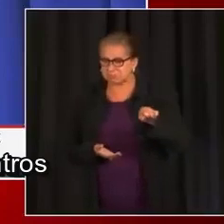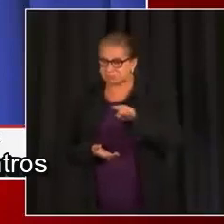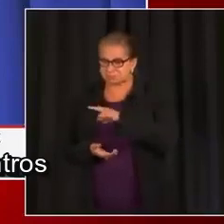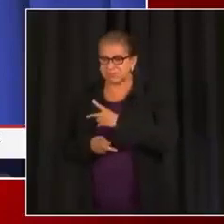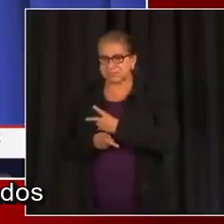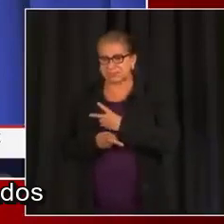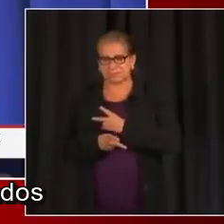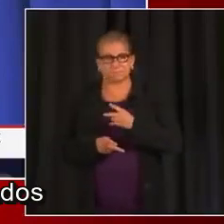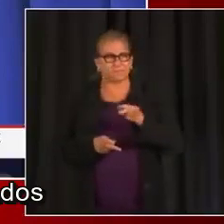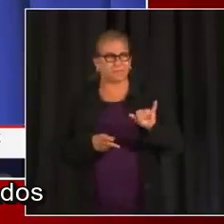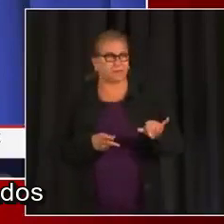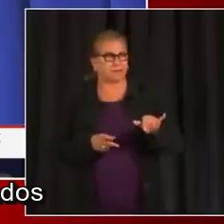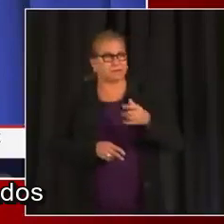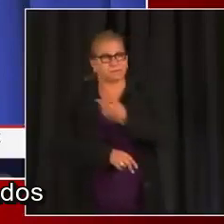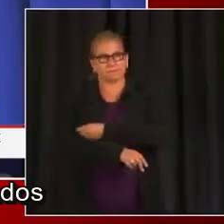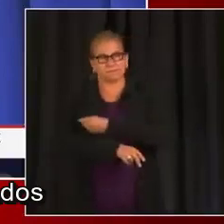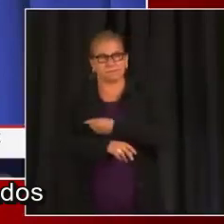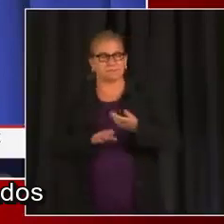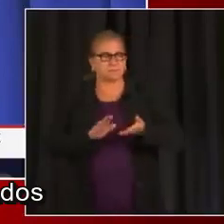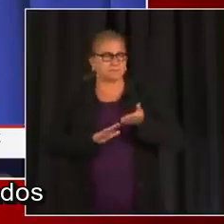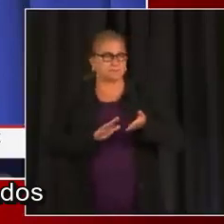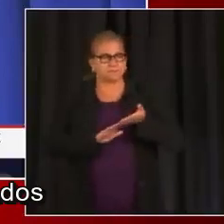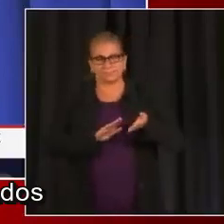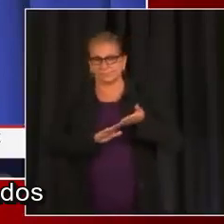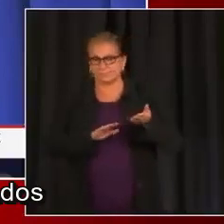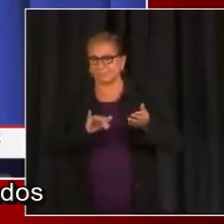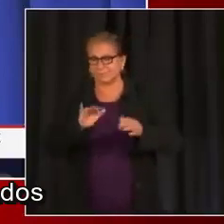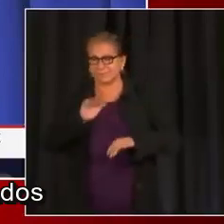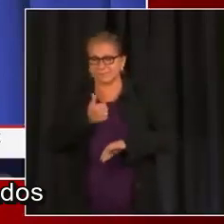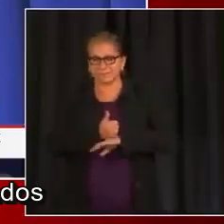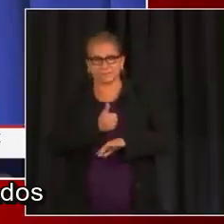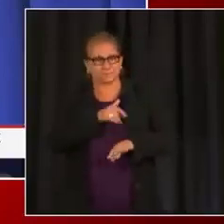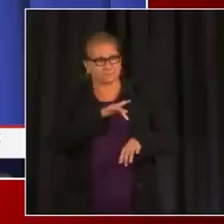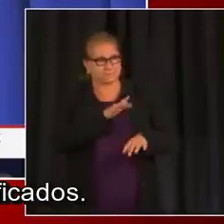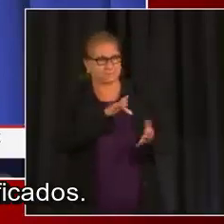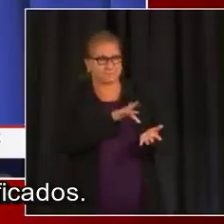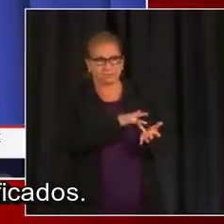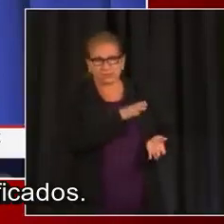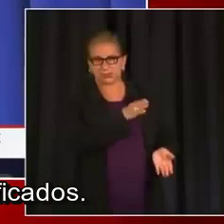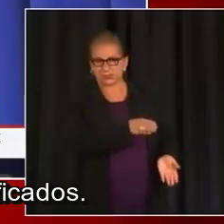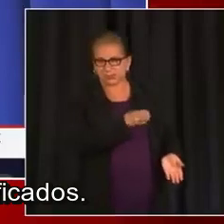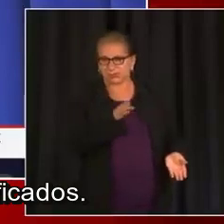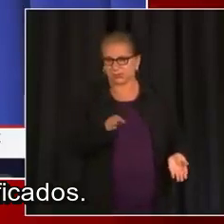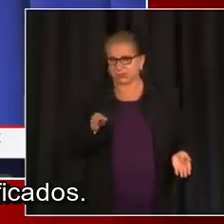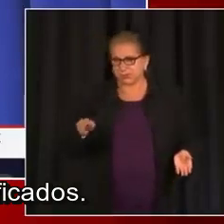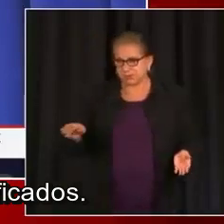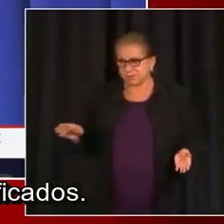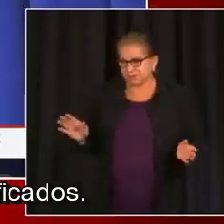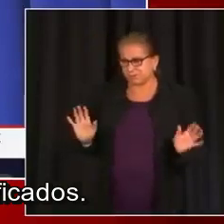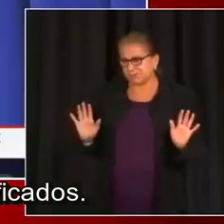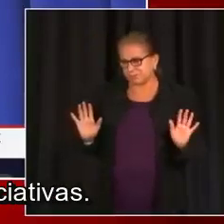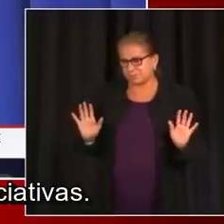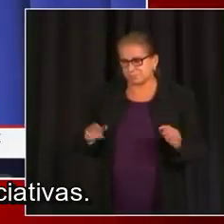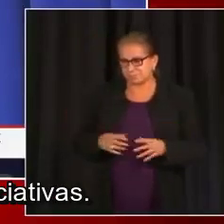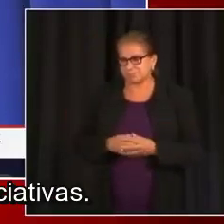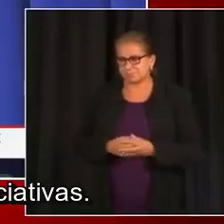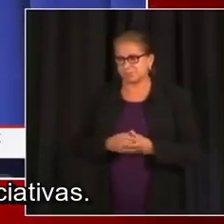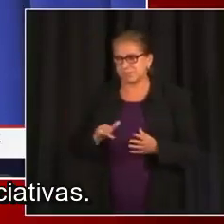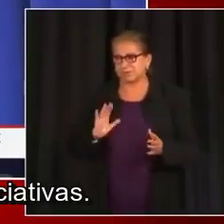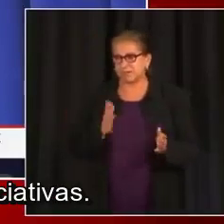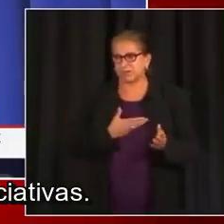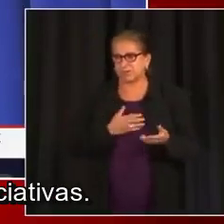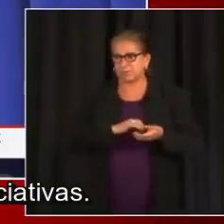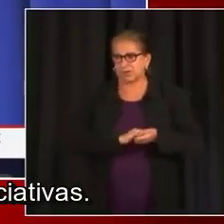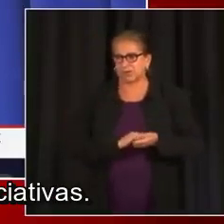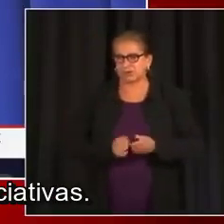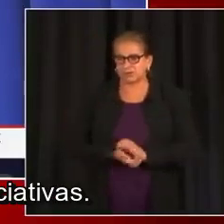calificados y los sitios escolares están siendo operados por centros de salud federales calificados y estamos ofreciendo